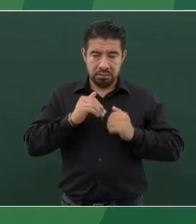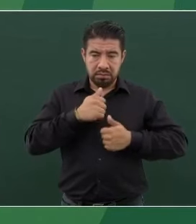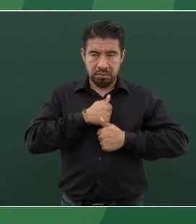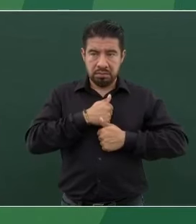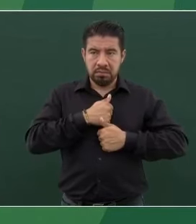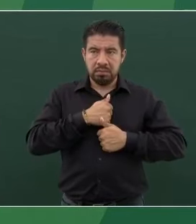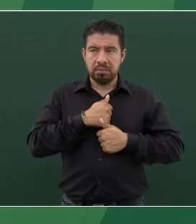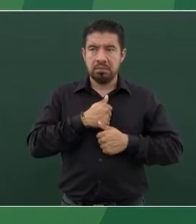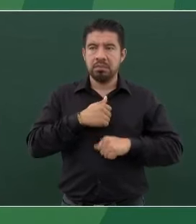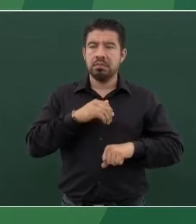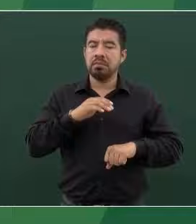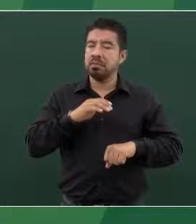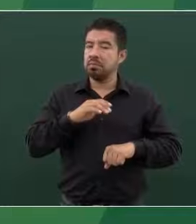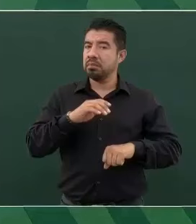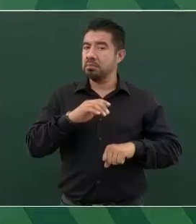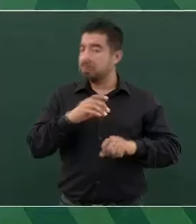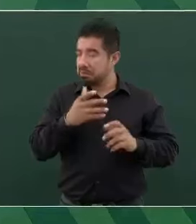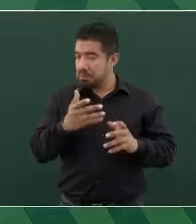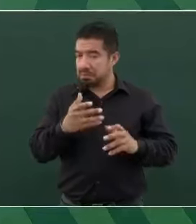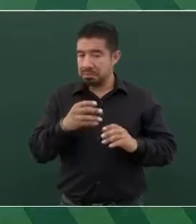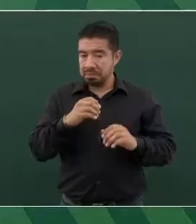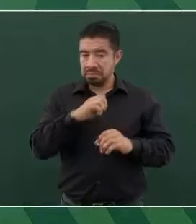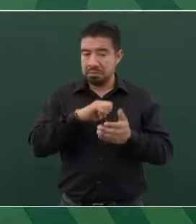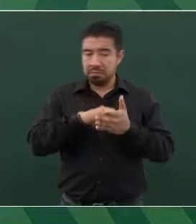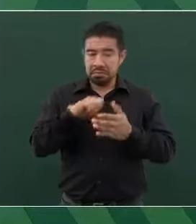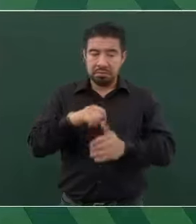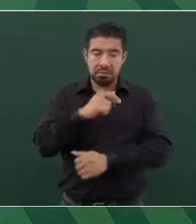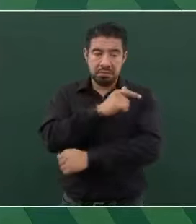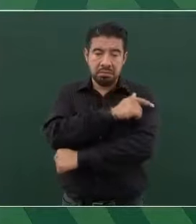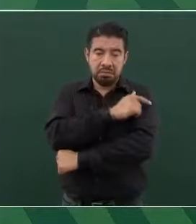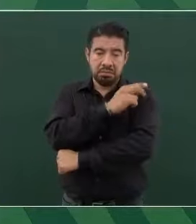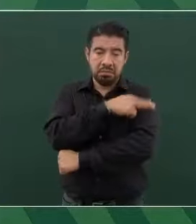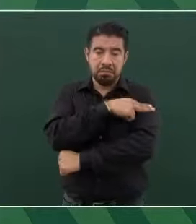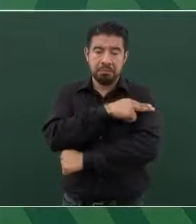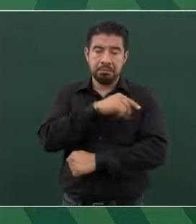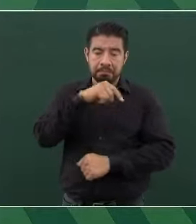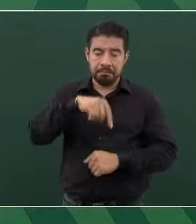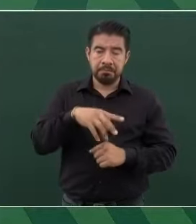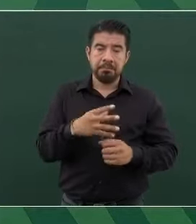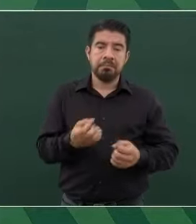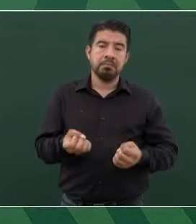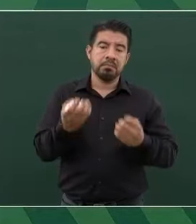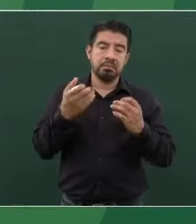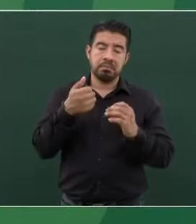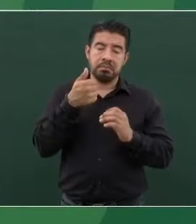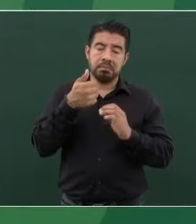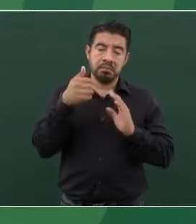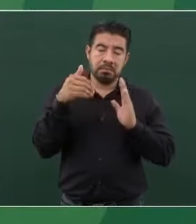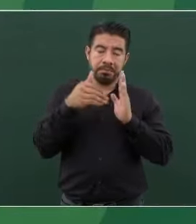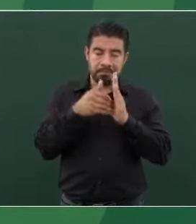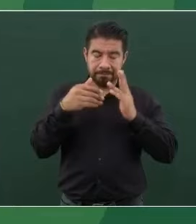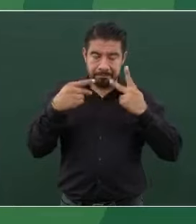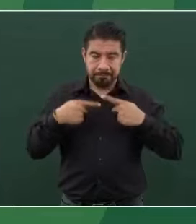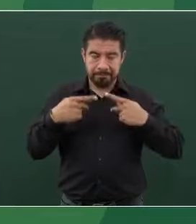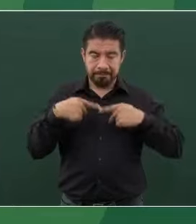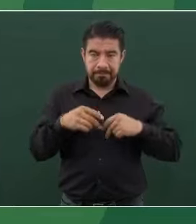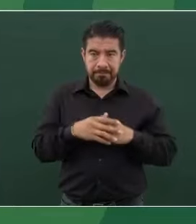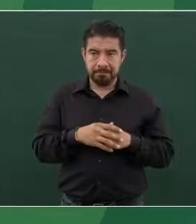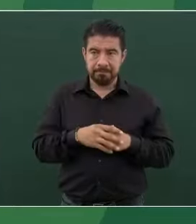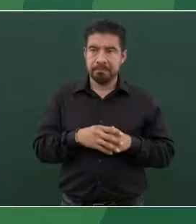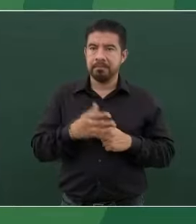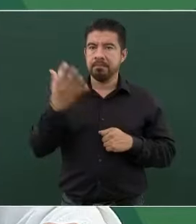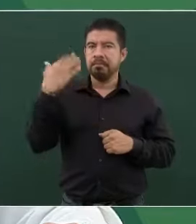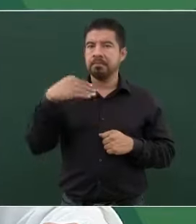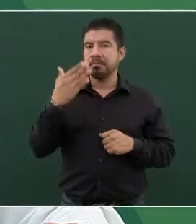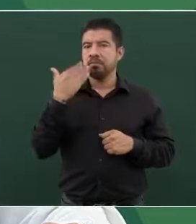sólo la Guardia Nacional Nacional tiene seis mil elementos en Chiapas. No había, cuando